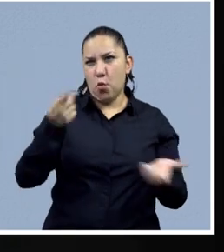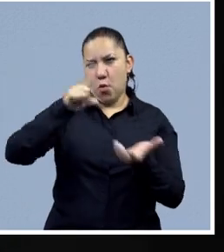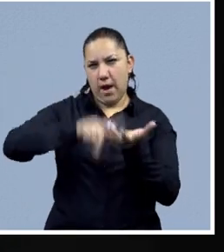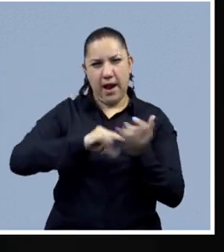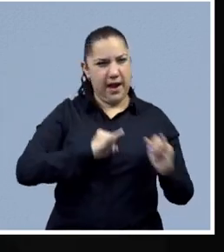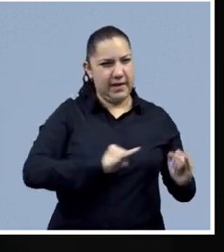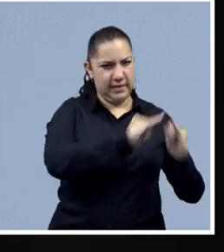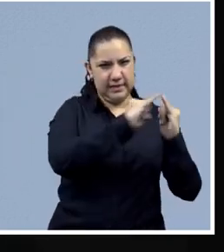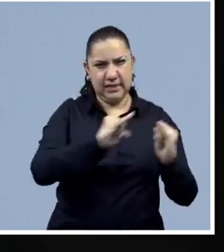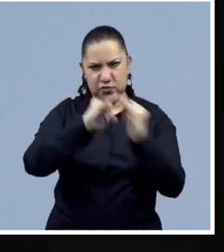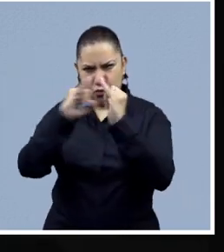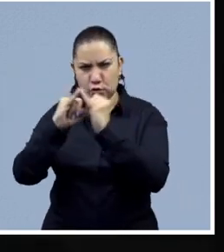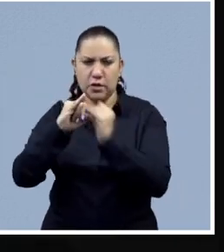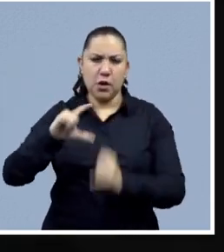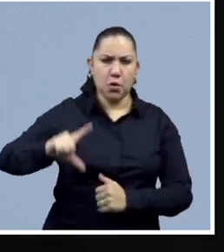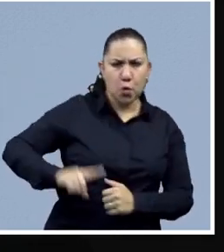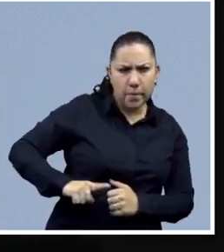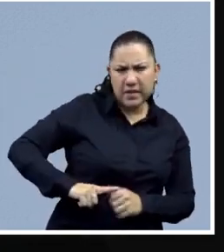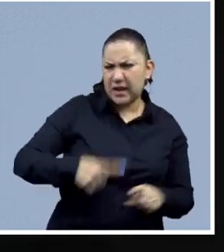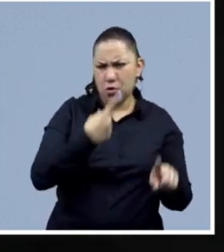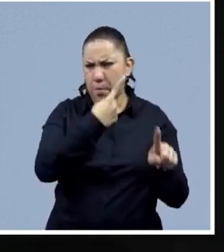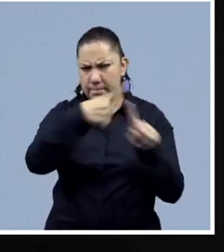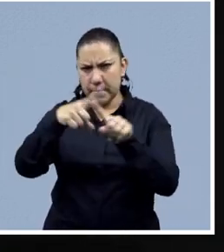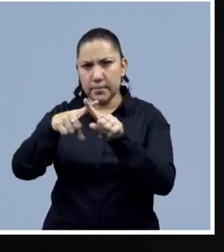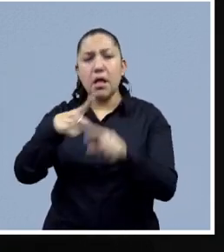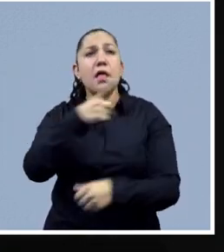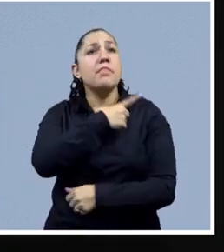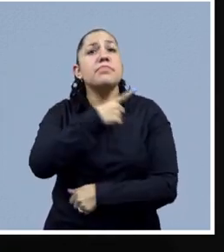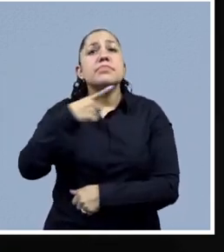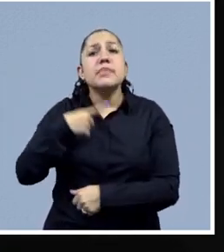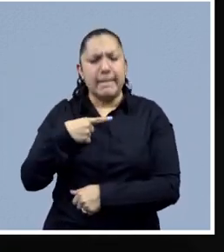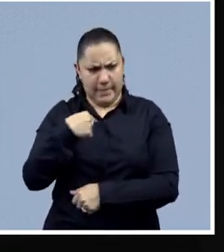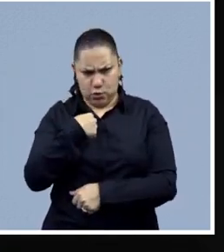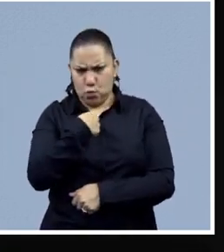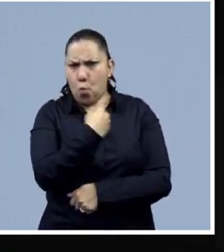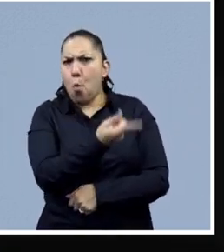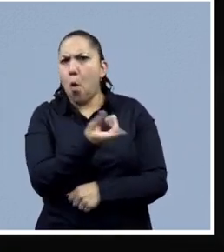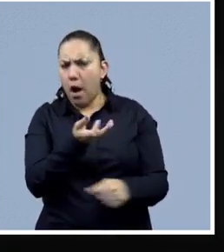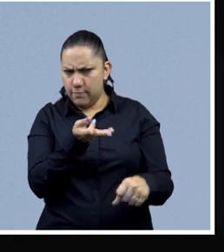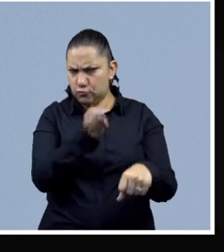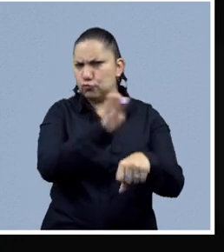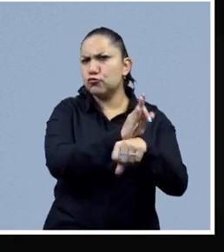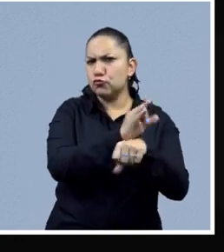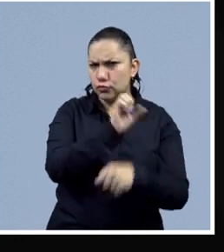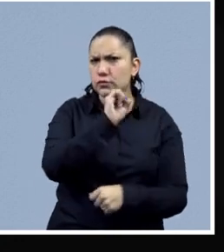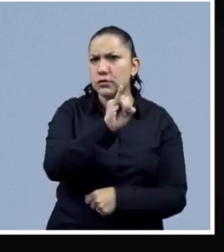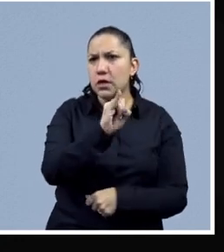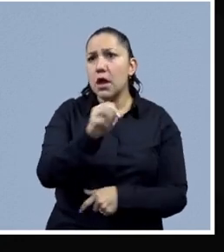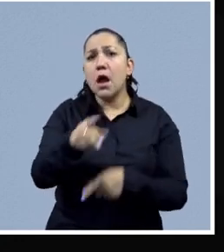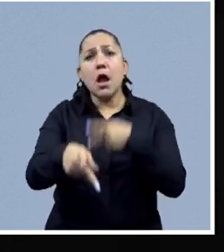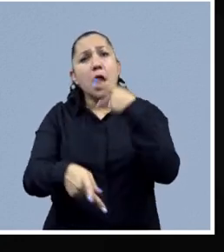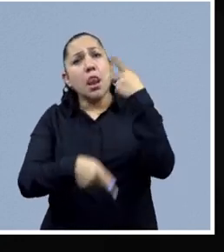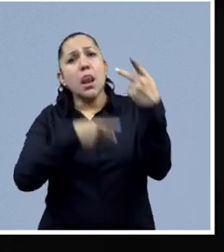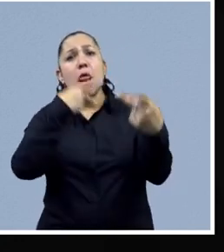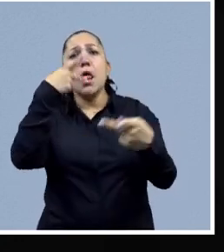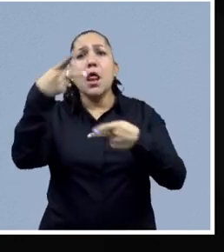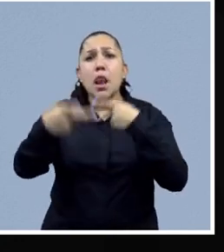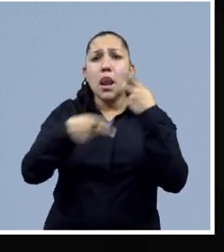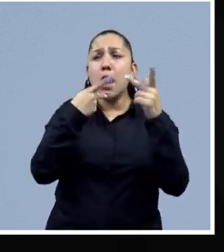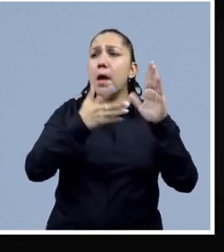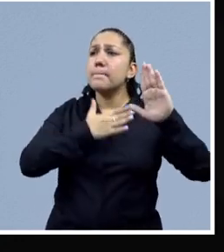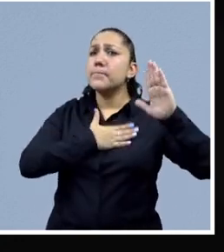desde las instituciones públicas y desde el Estado mexicano vaya más allá del discurso, que más allá del discurso se